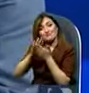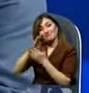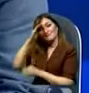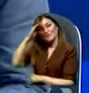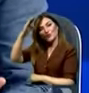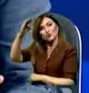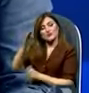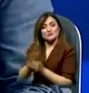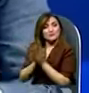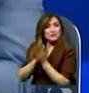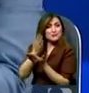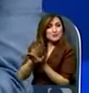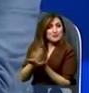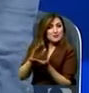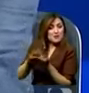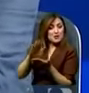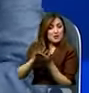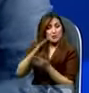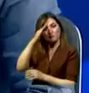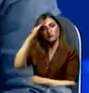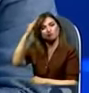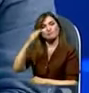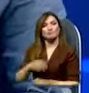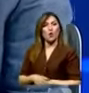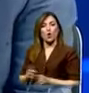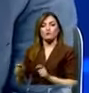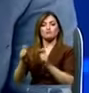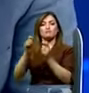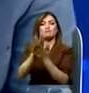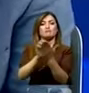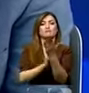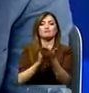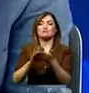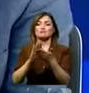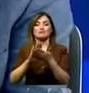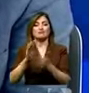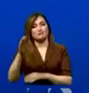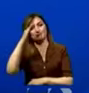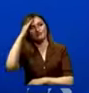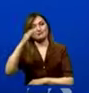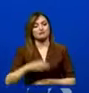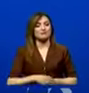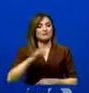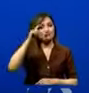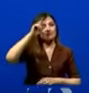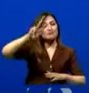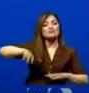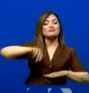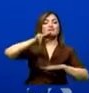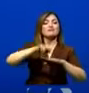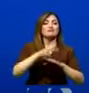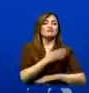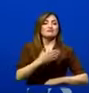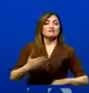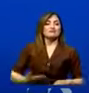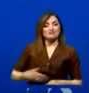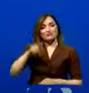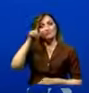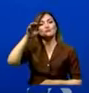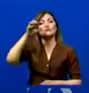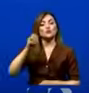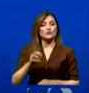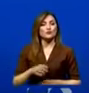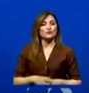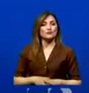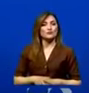Va a haber alguien que vaya a la asamblea y diga, ok, tome este proyecto para amnistiar a los policías. El gobierno nacional, el presidente de la república, no